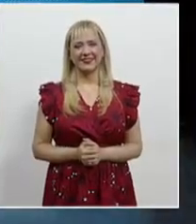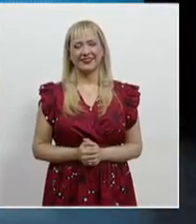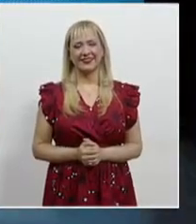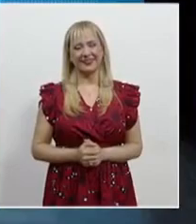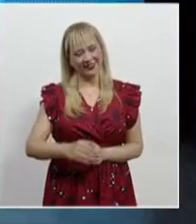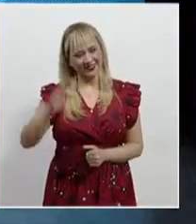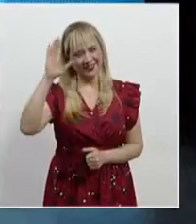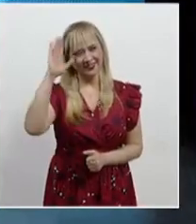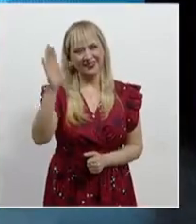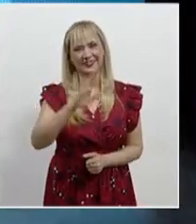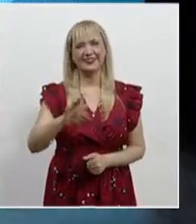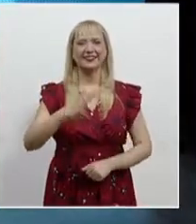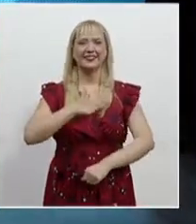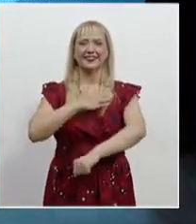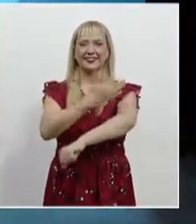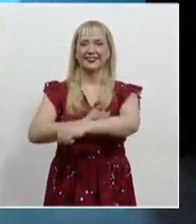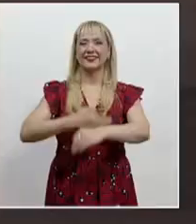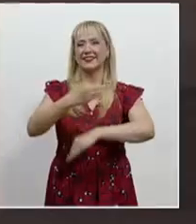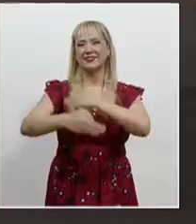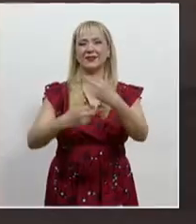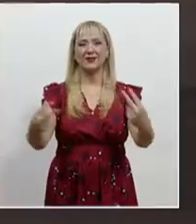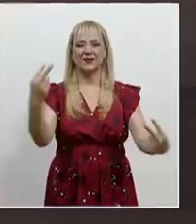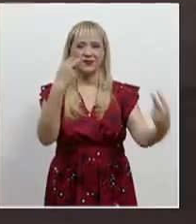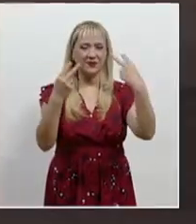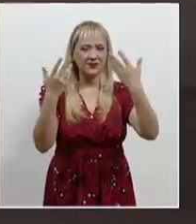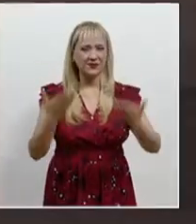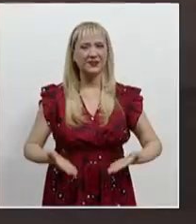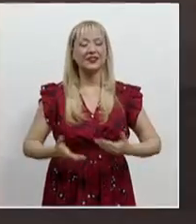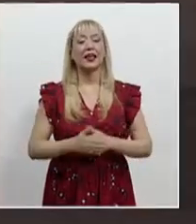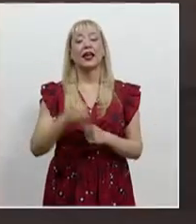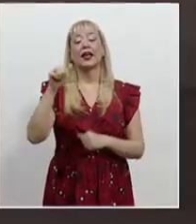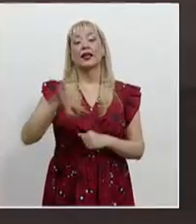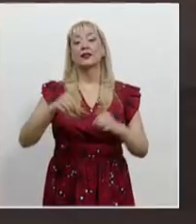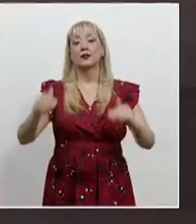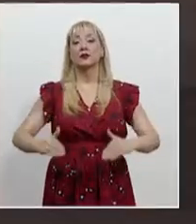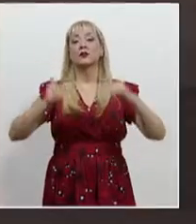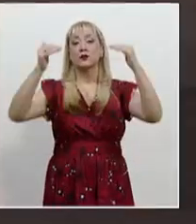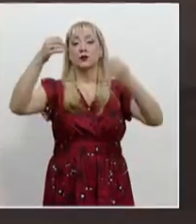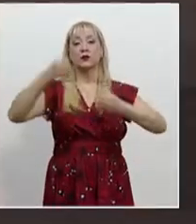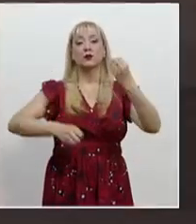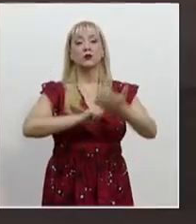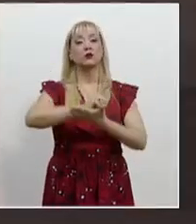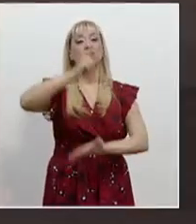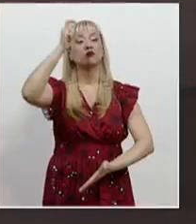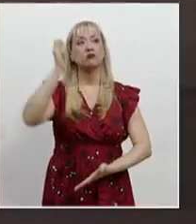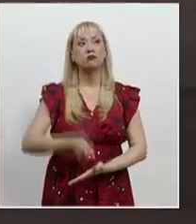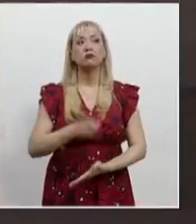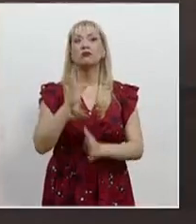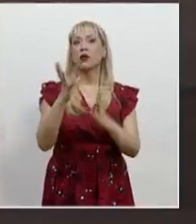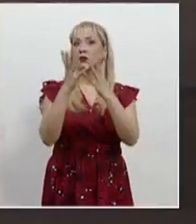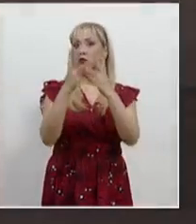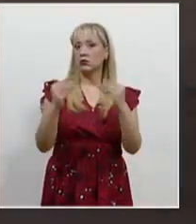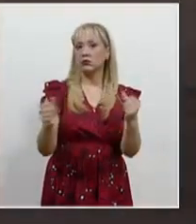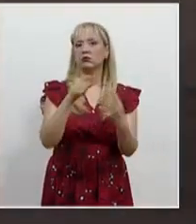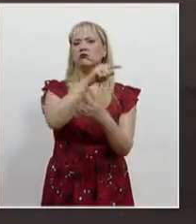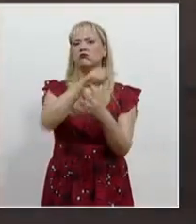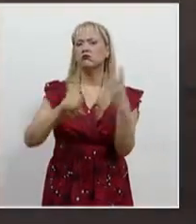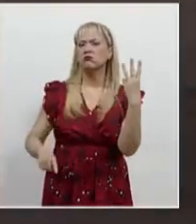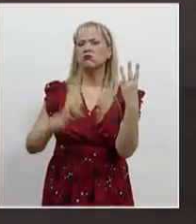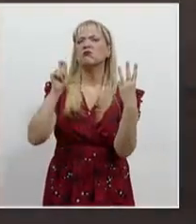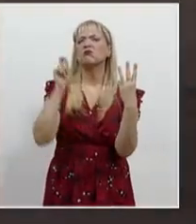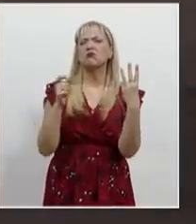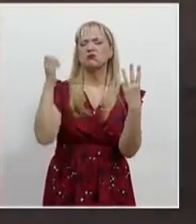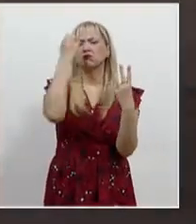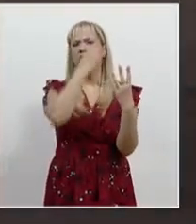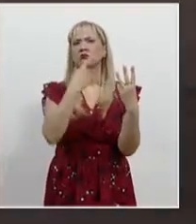¿Qué tal? Muy buenas tardes a todas las personas que siguen esta transmisión. El Pleno de la Suprema Corte de Justicia resolvió tres recursos de